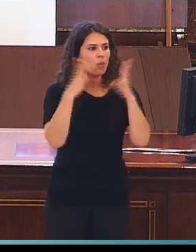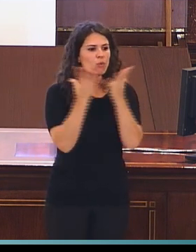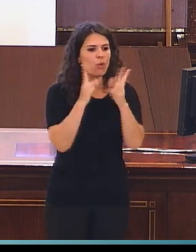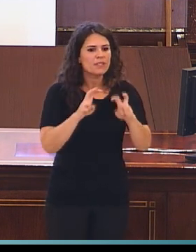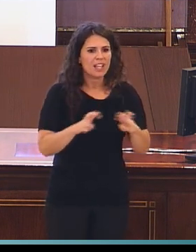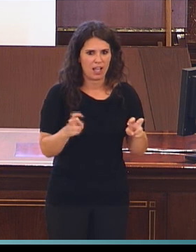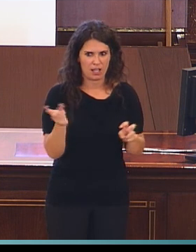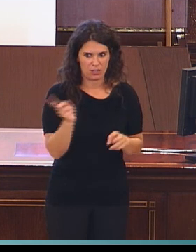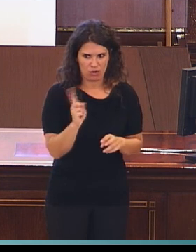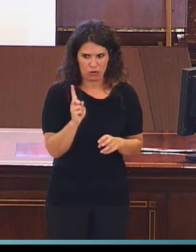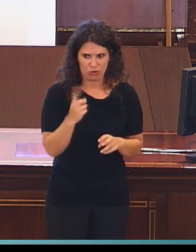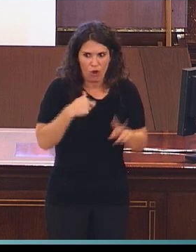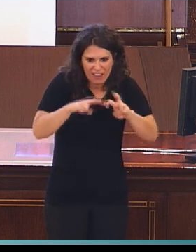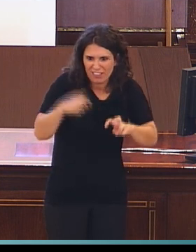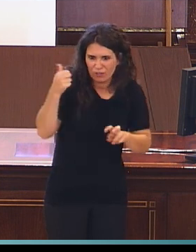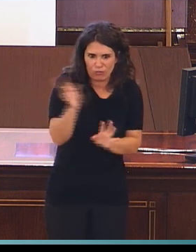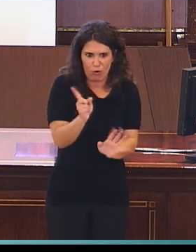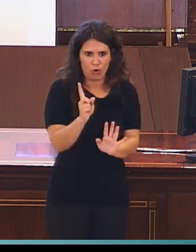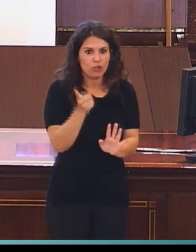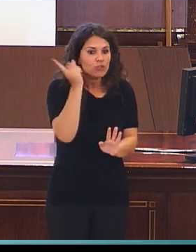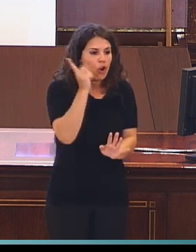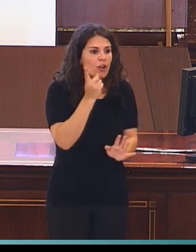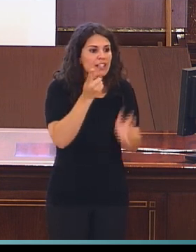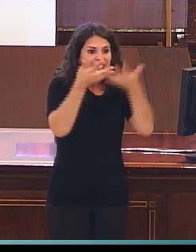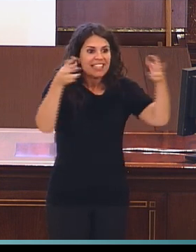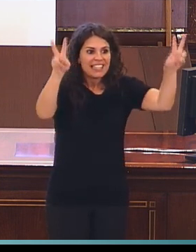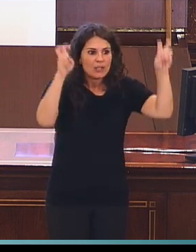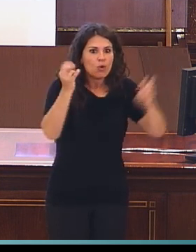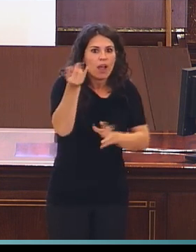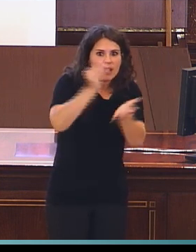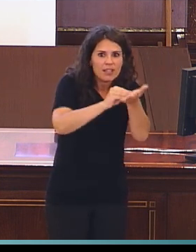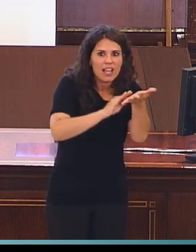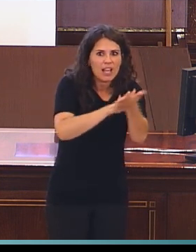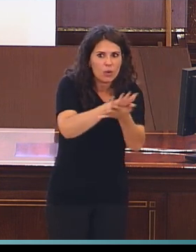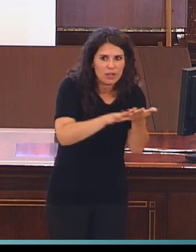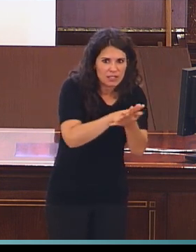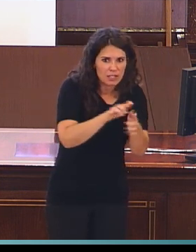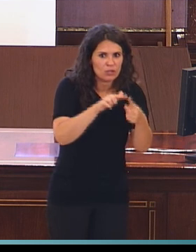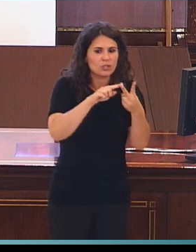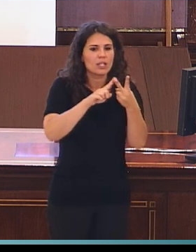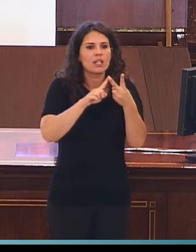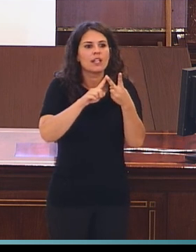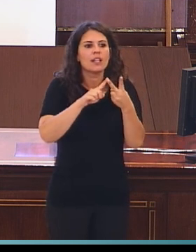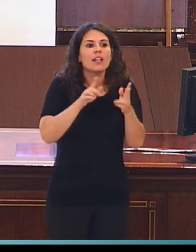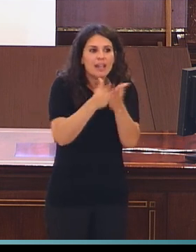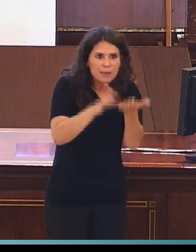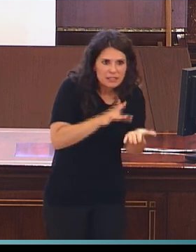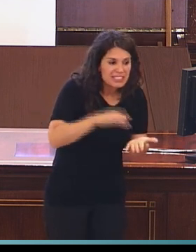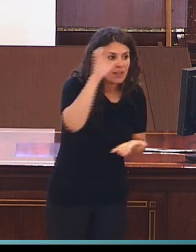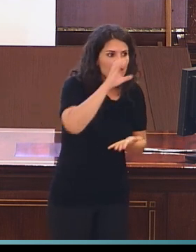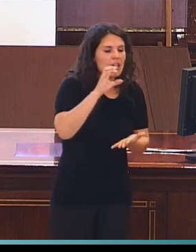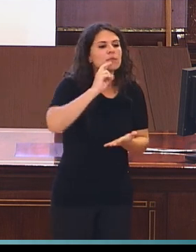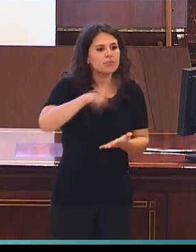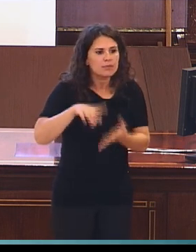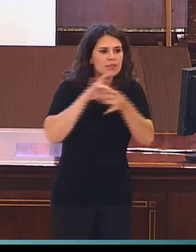que se está investigando que aparece, Sight Language en el título, que aparece en revistas científicas, revisadas por expertos